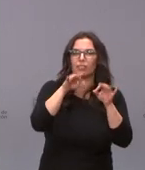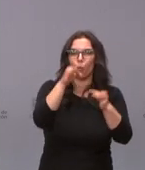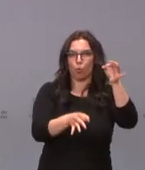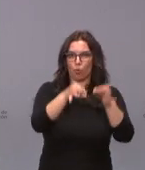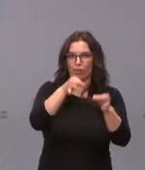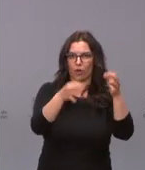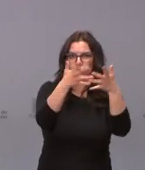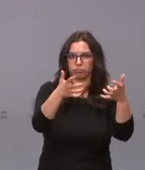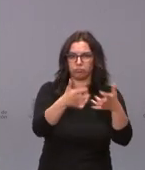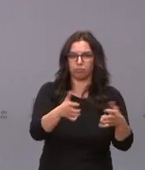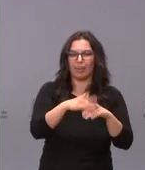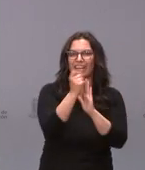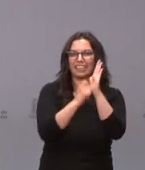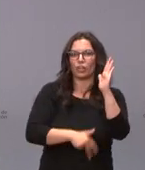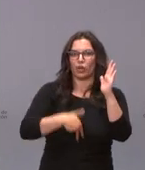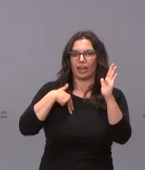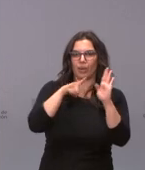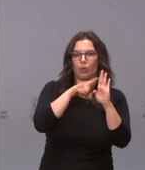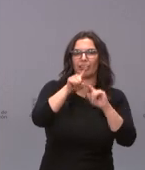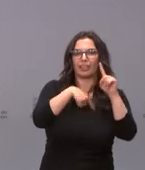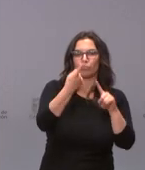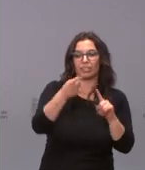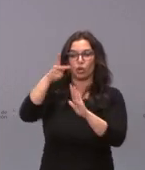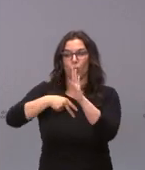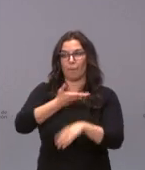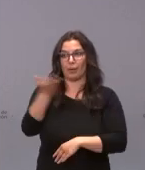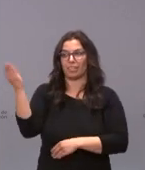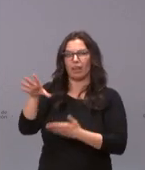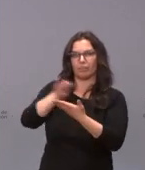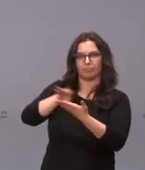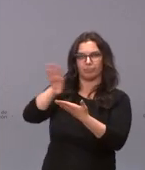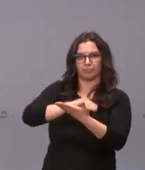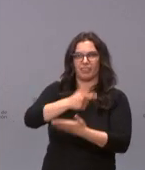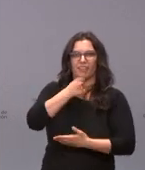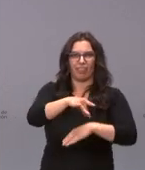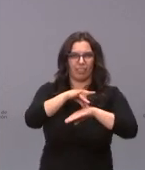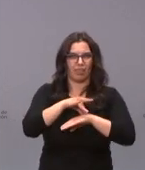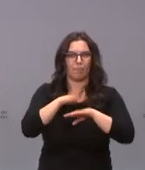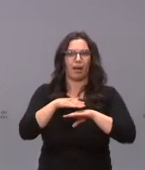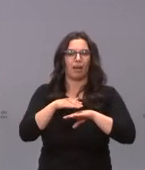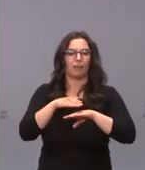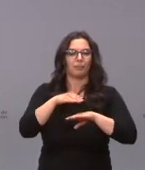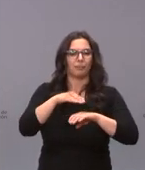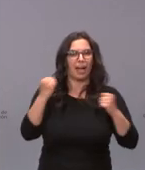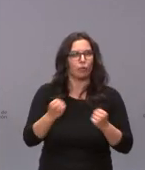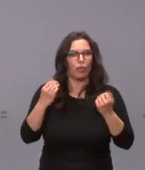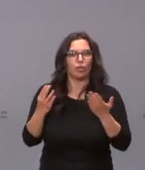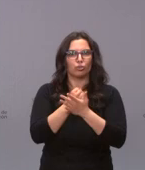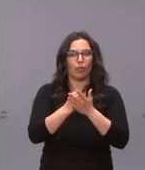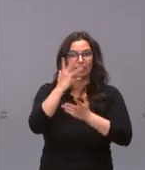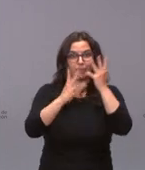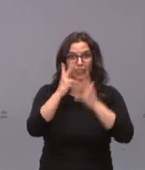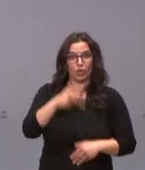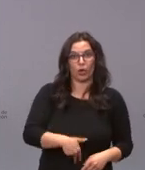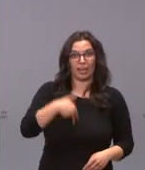para fijar criterios generales de interpretación de nuestro ordenamiento, con la finalidad de homogenizar todas las actuaciones de la Administración